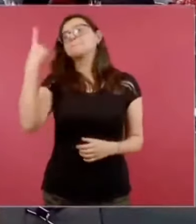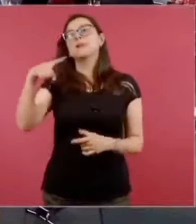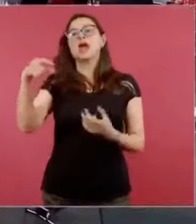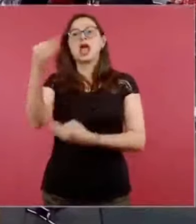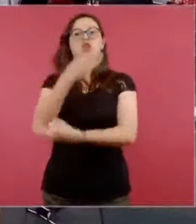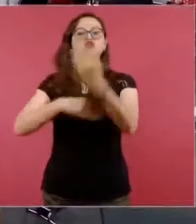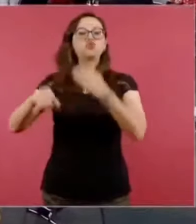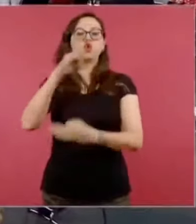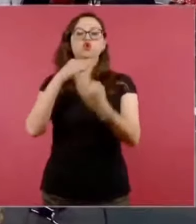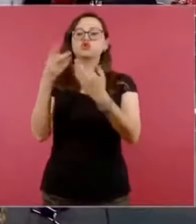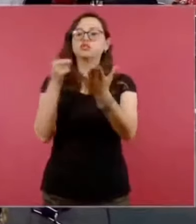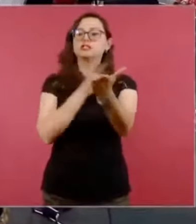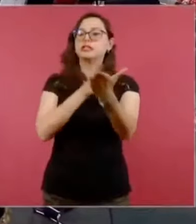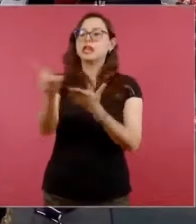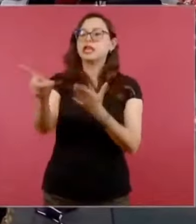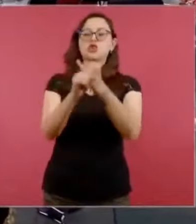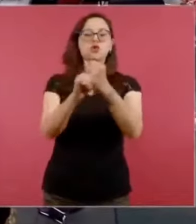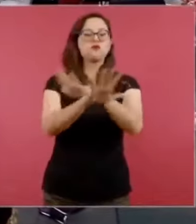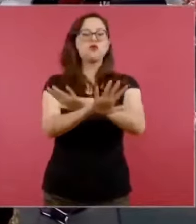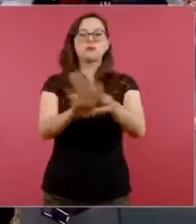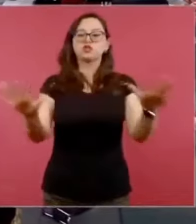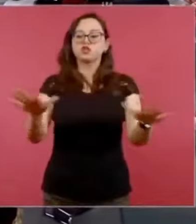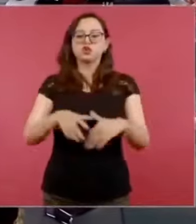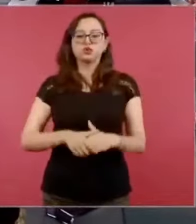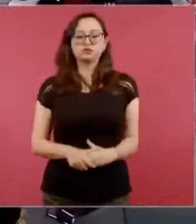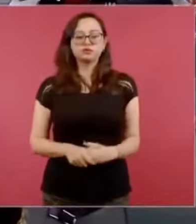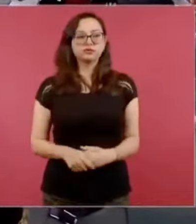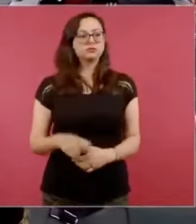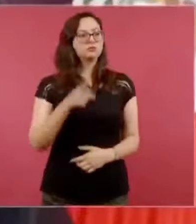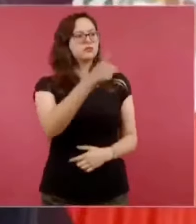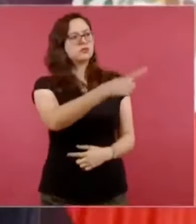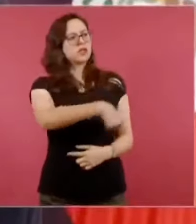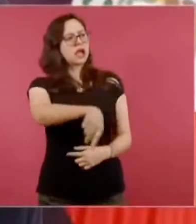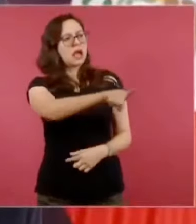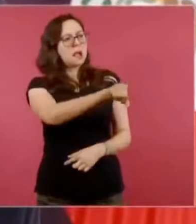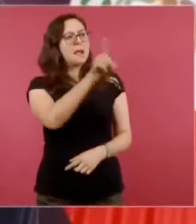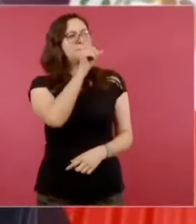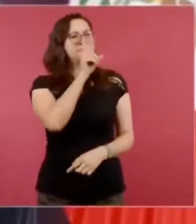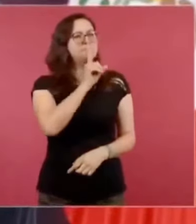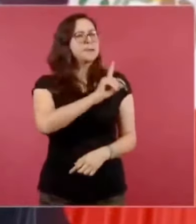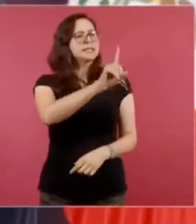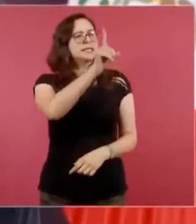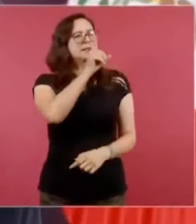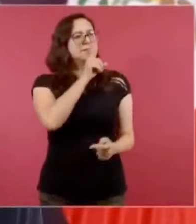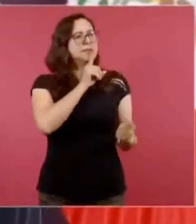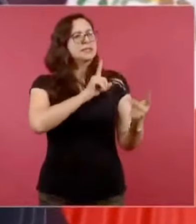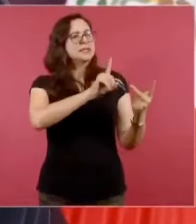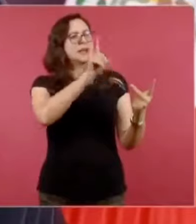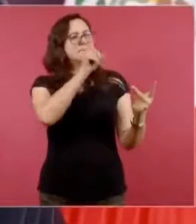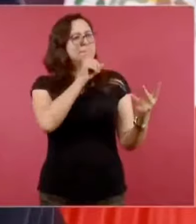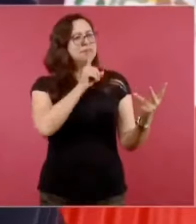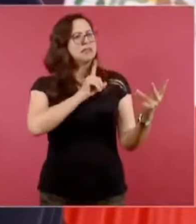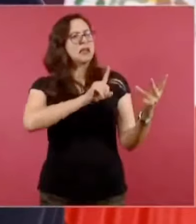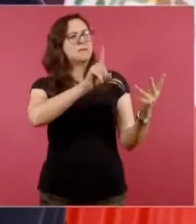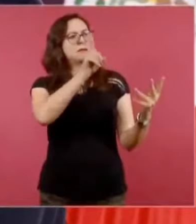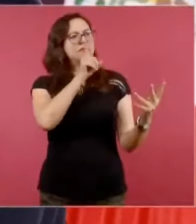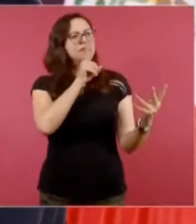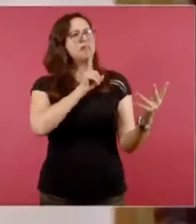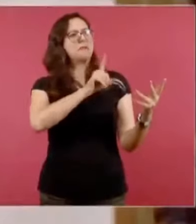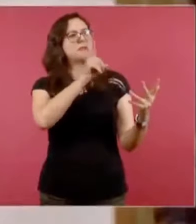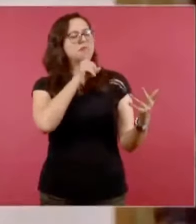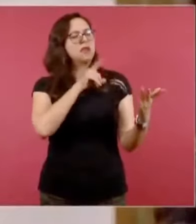quedarme callado si están calumniándome